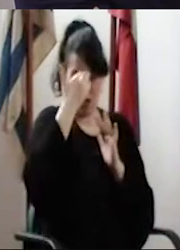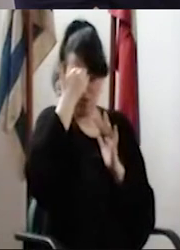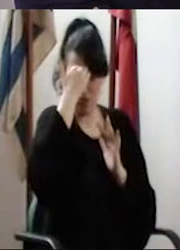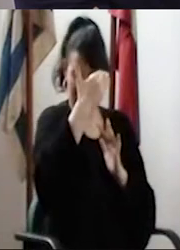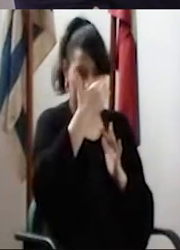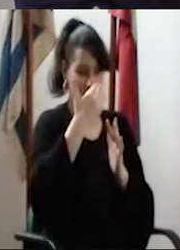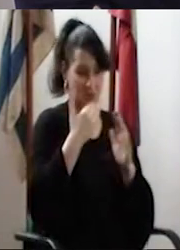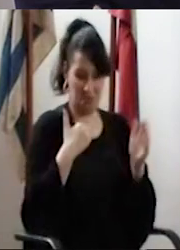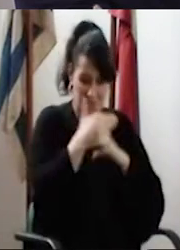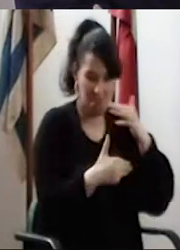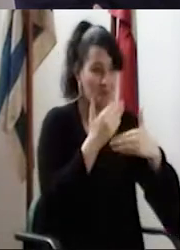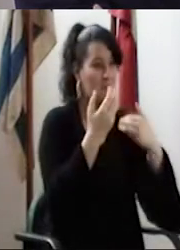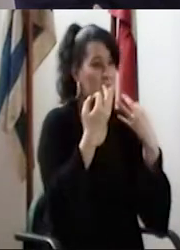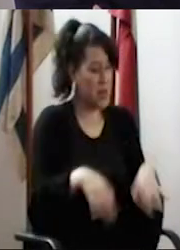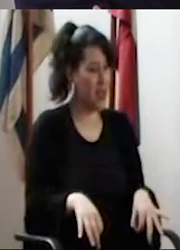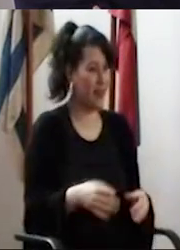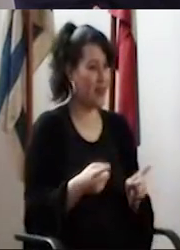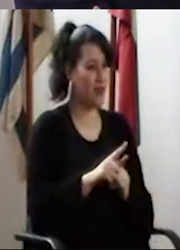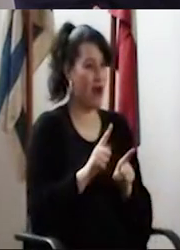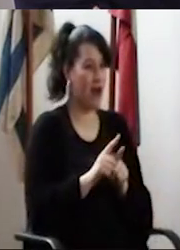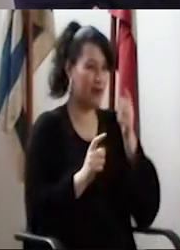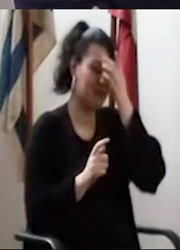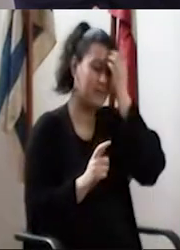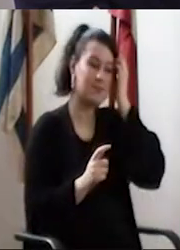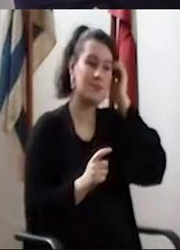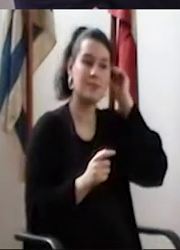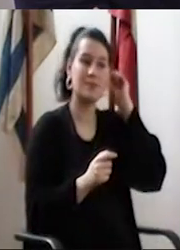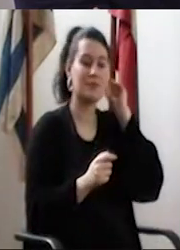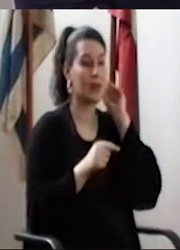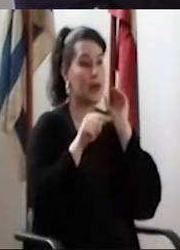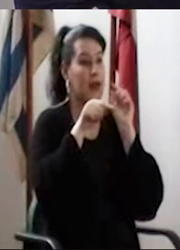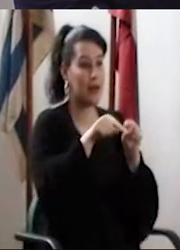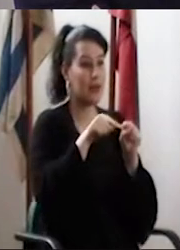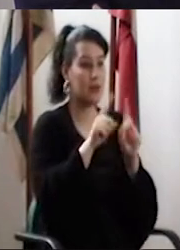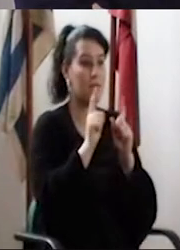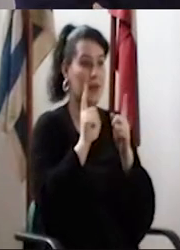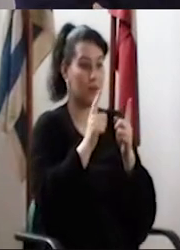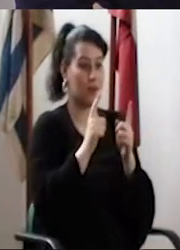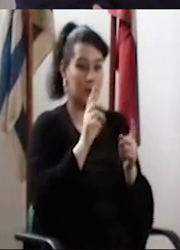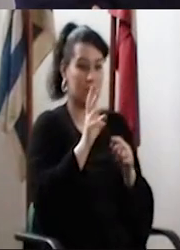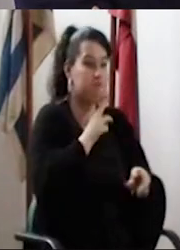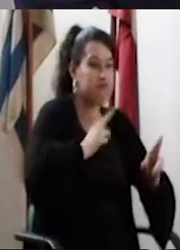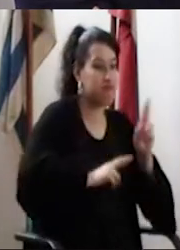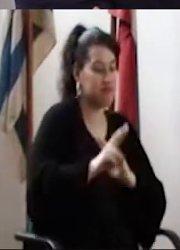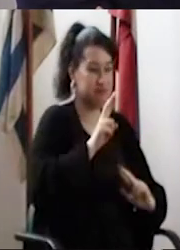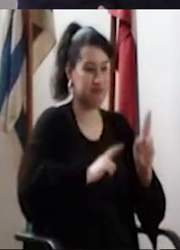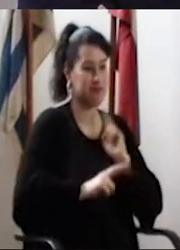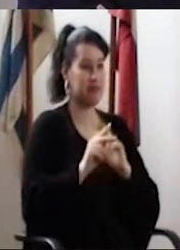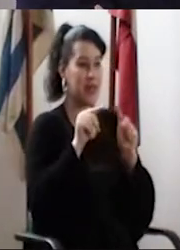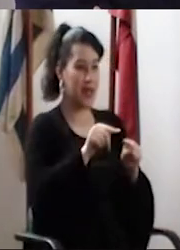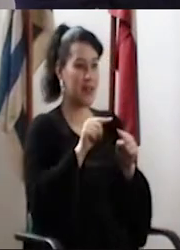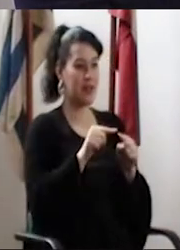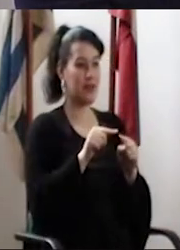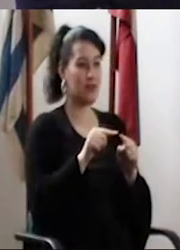docente del propio, o sea, el desarrollo como docente del personal. Todo eso es lo que resulta.